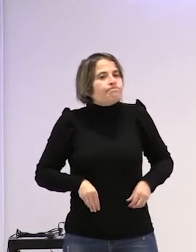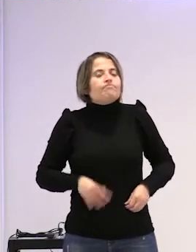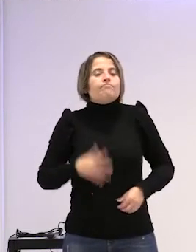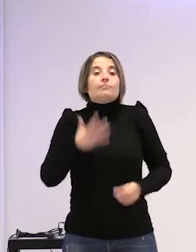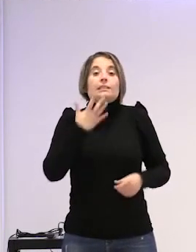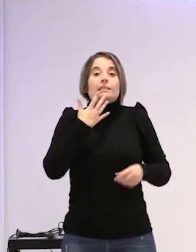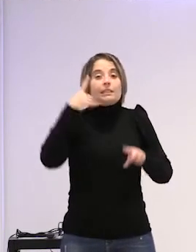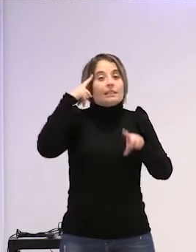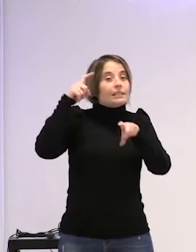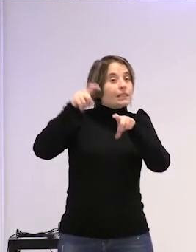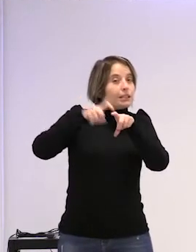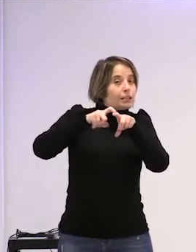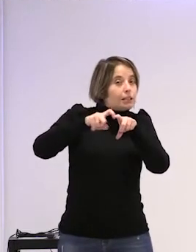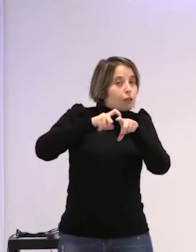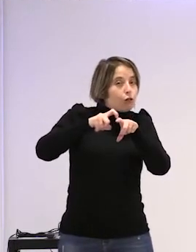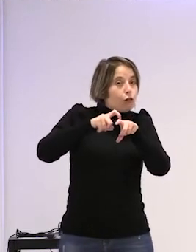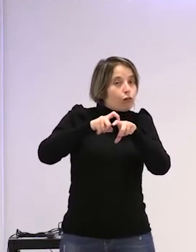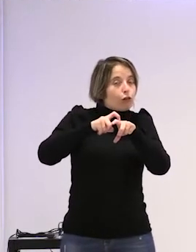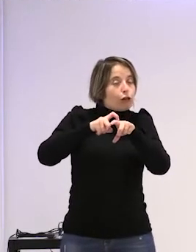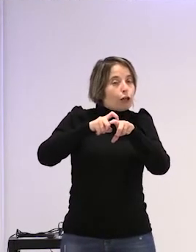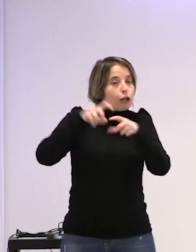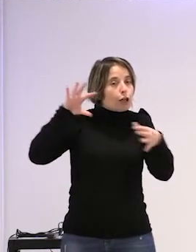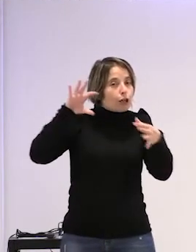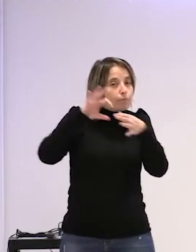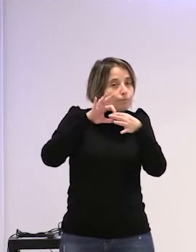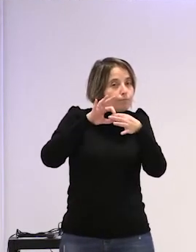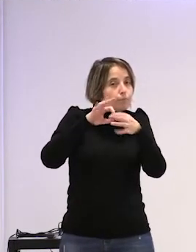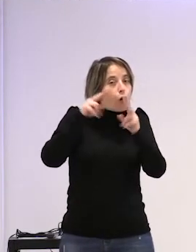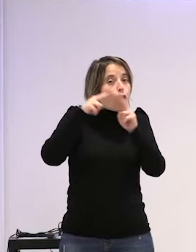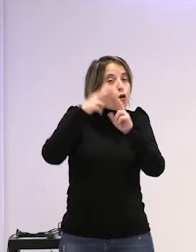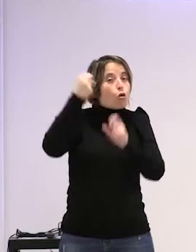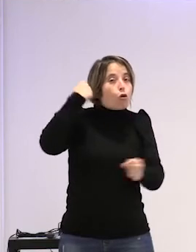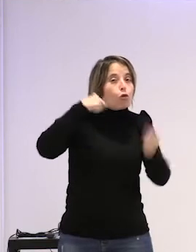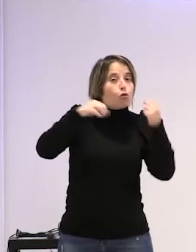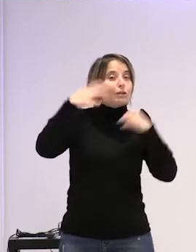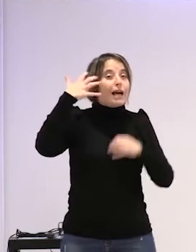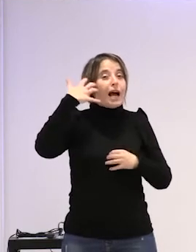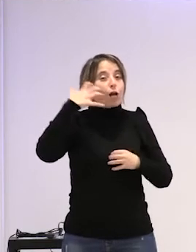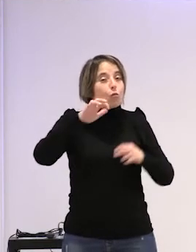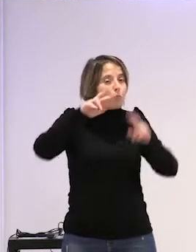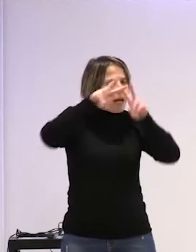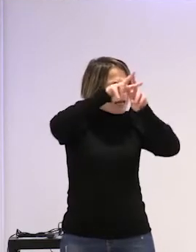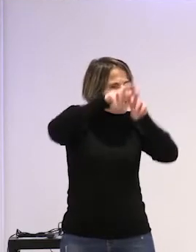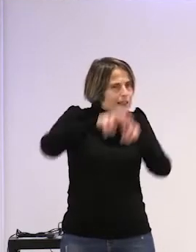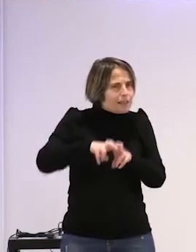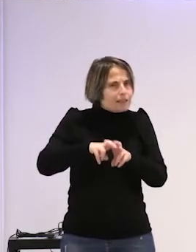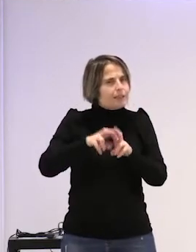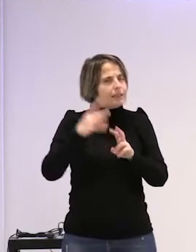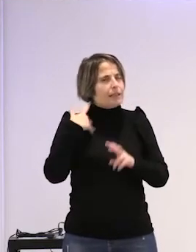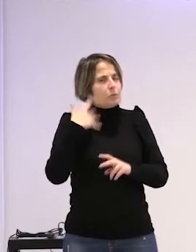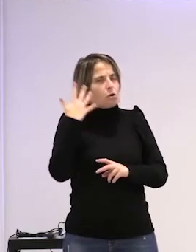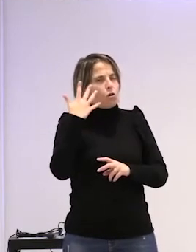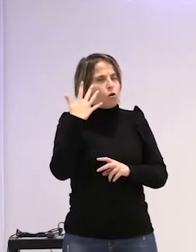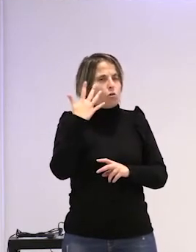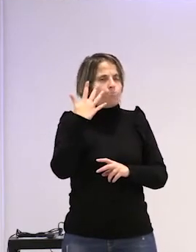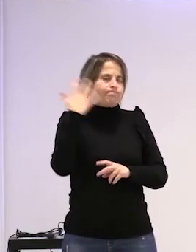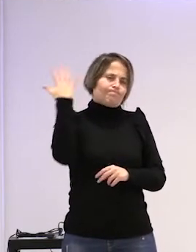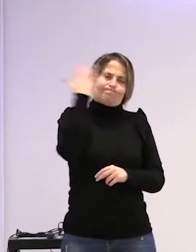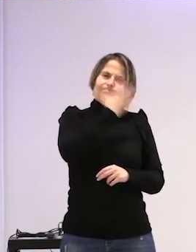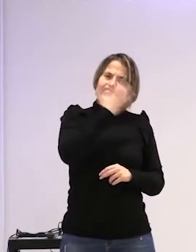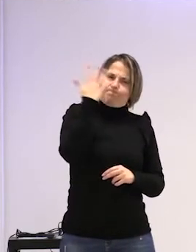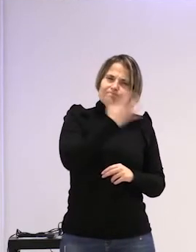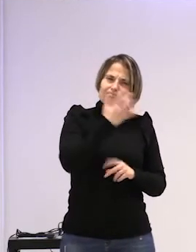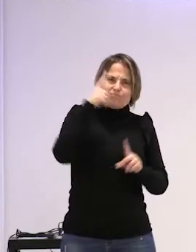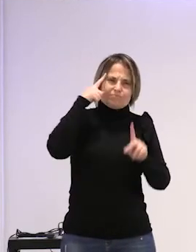psicología estudia o una rama de la psicología las conductas anormales pues ya es también sospechosa la propia psicología y